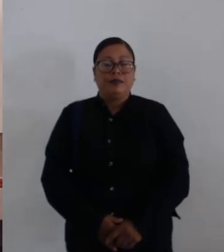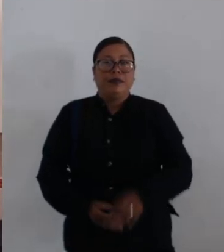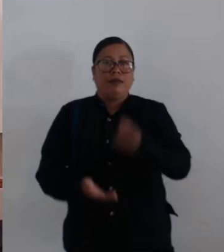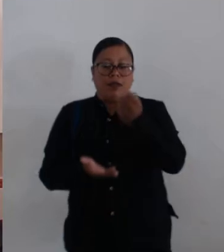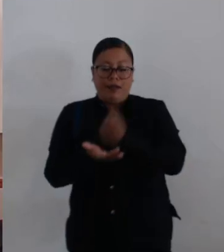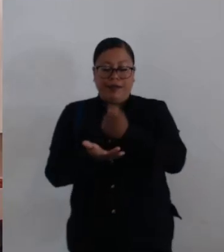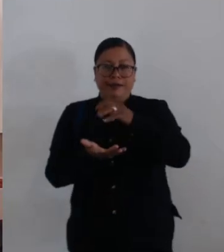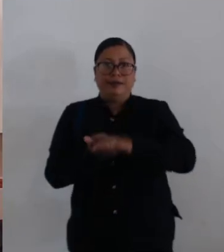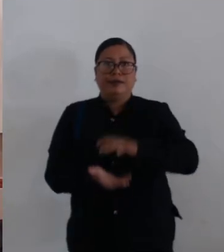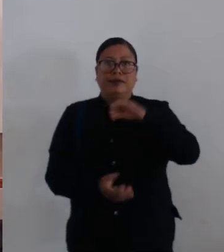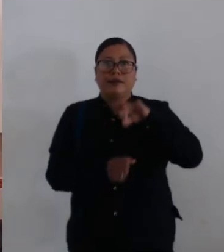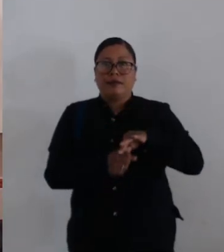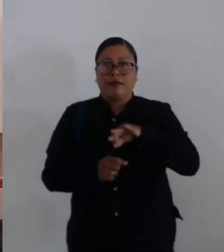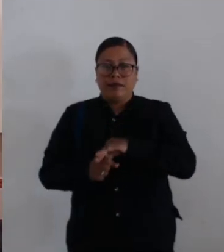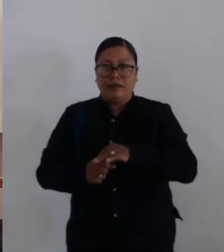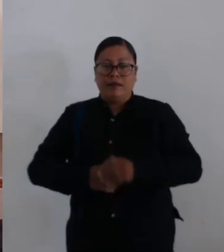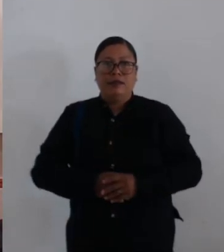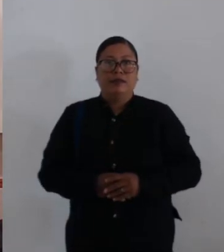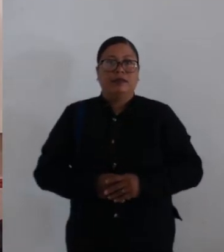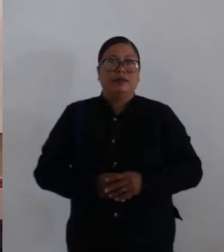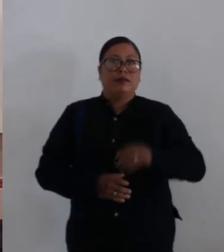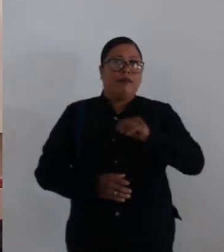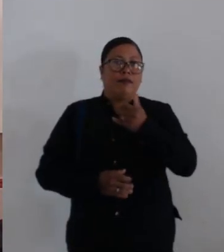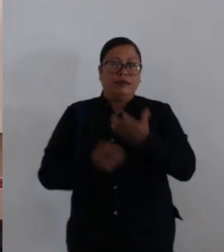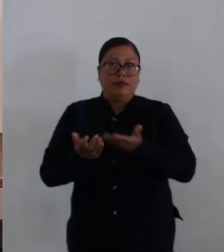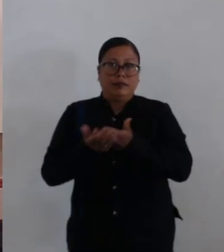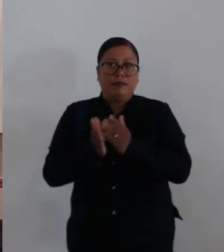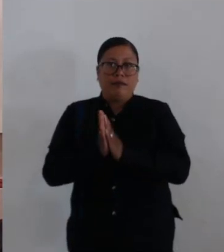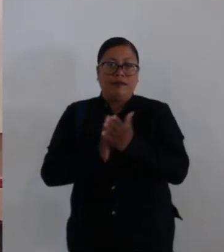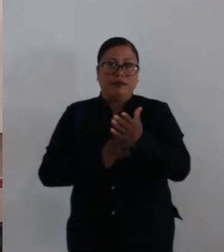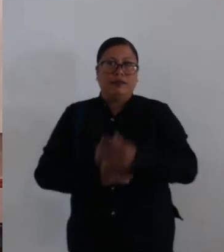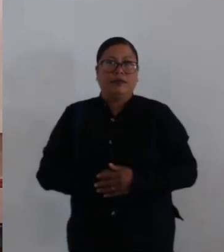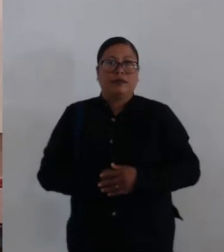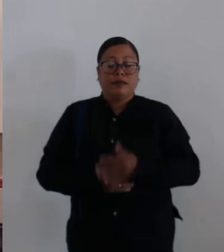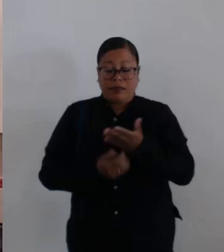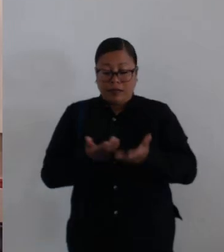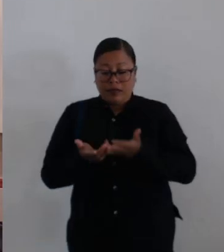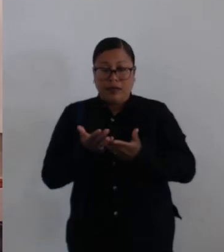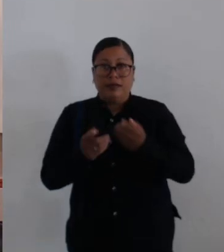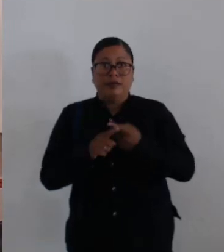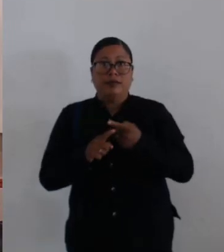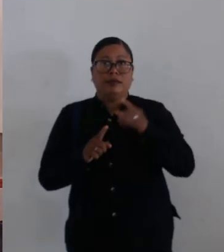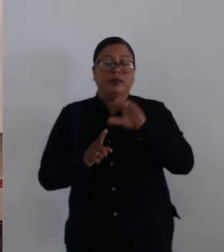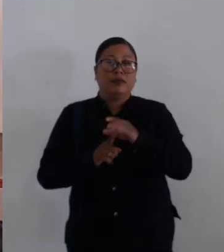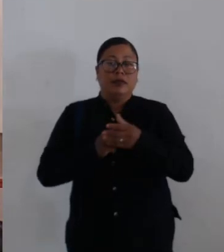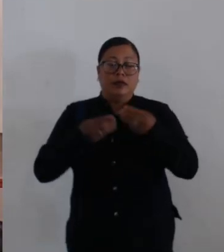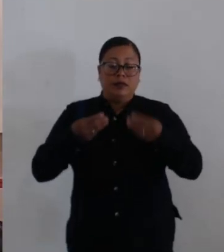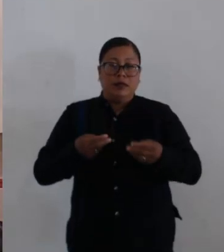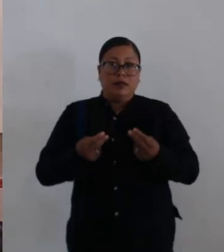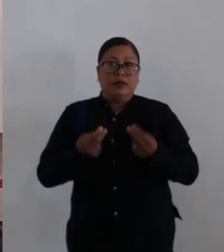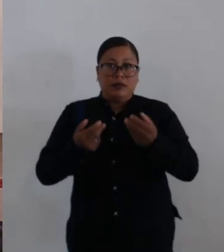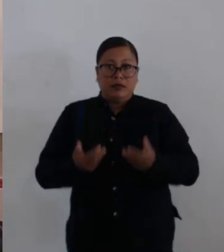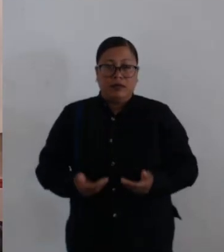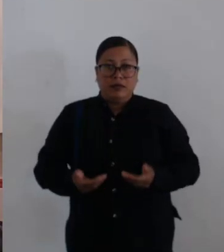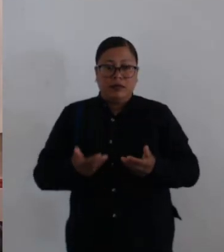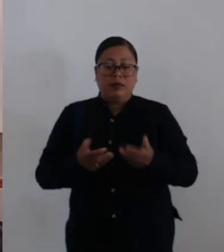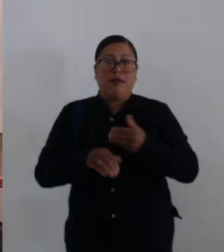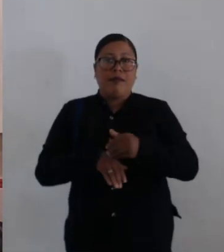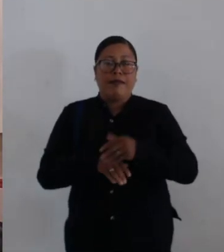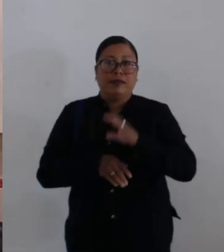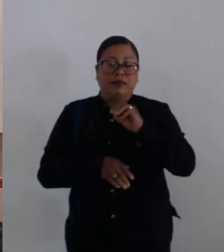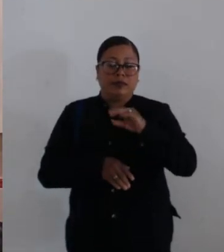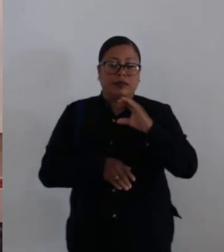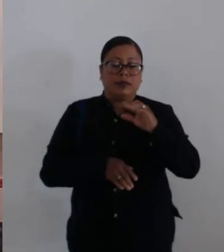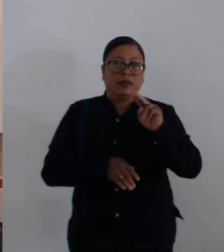Aprobado por unanimidad de los presentes. Prosiga con el siguiente dictamen, por favor. Dictamen emitido por la Comisión de Mercados y Comercio en Vía Pública, con números